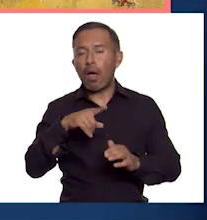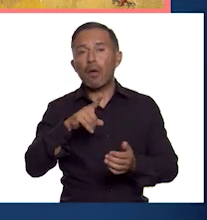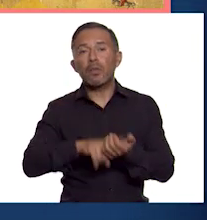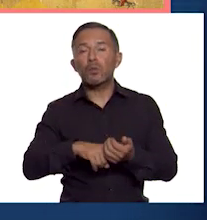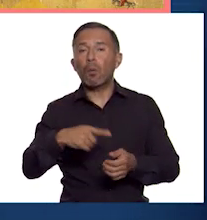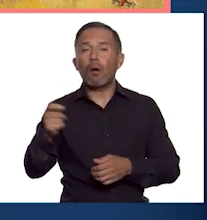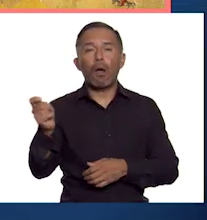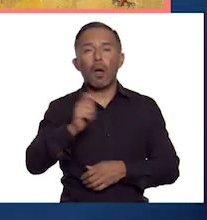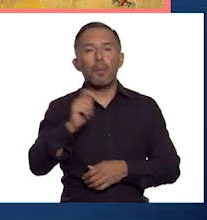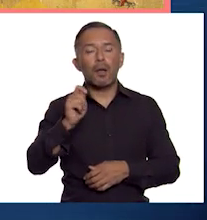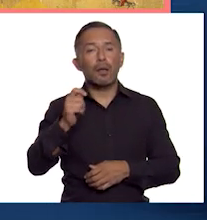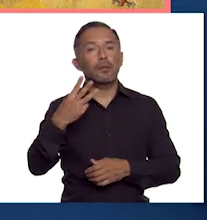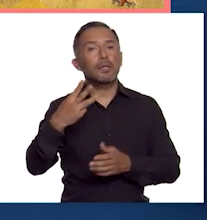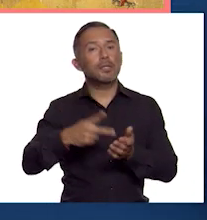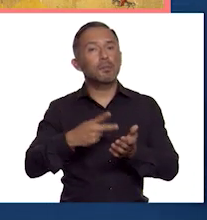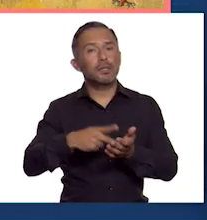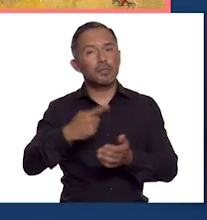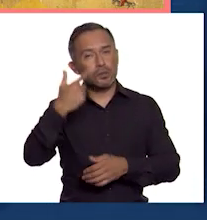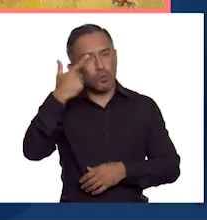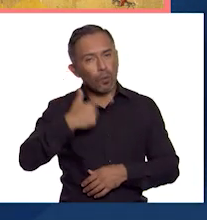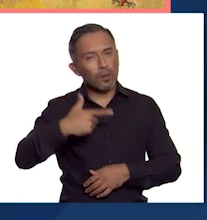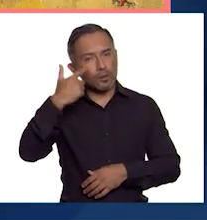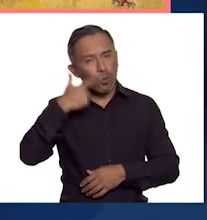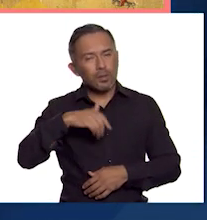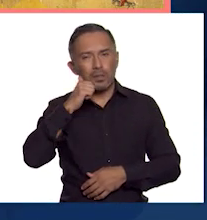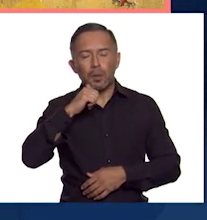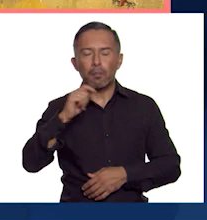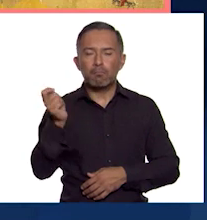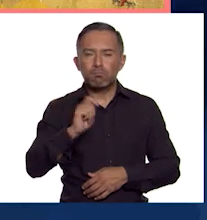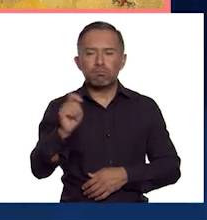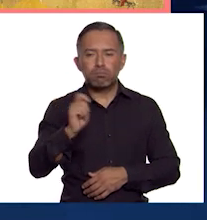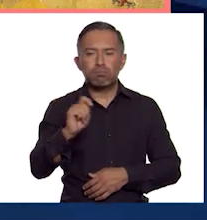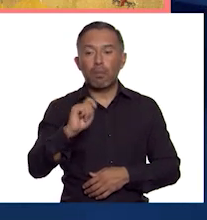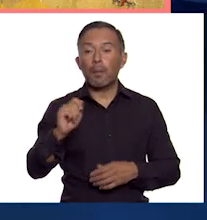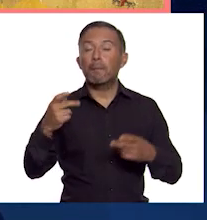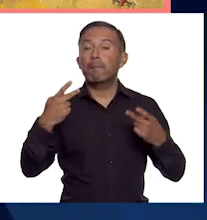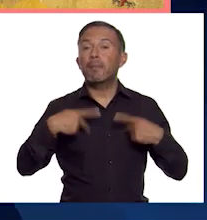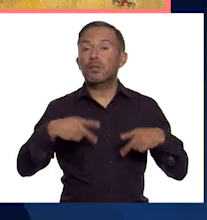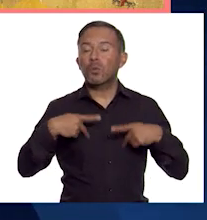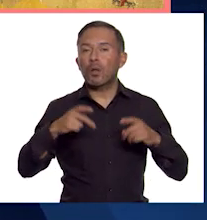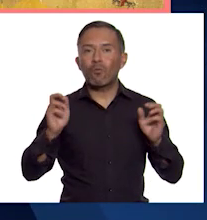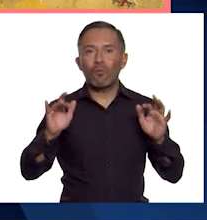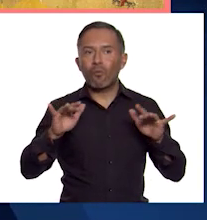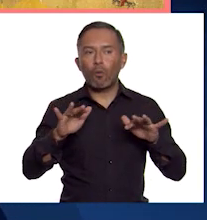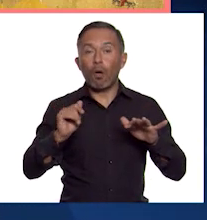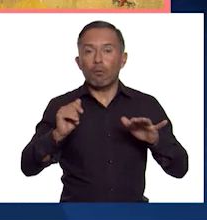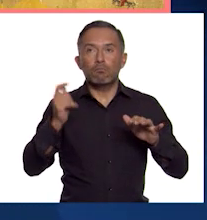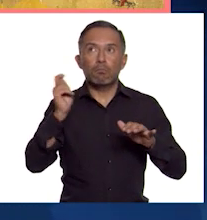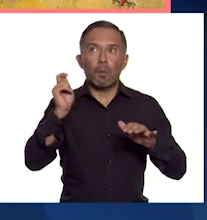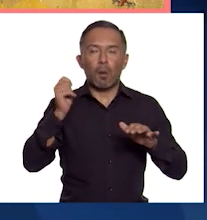que tocan tres veces todas las noches para que los transeúntes se retiren a casa. Queda prohibido